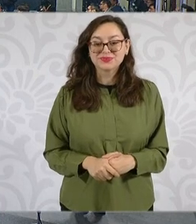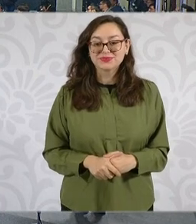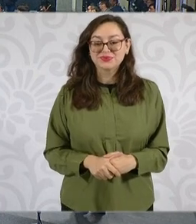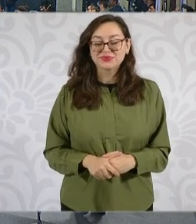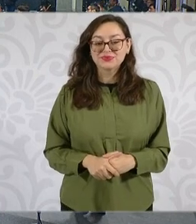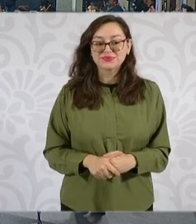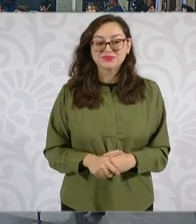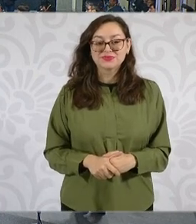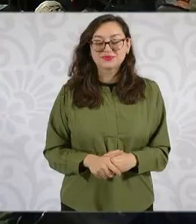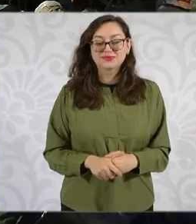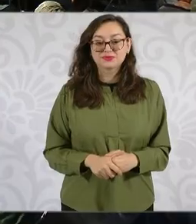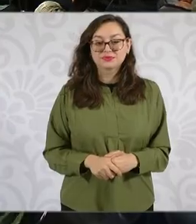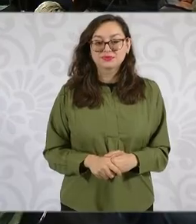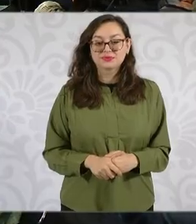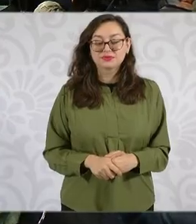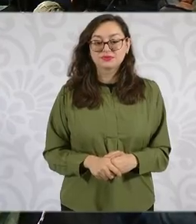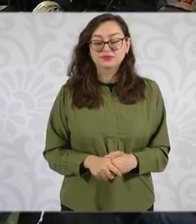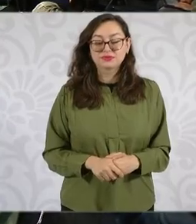Páramo.